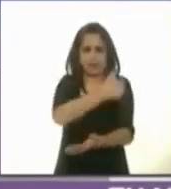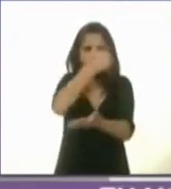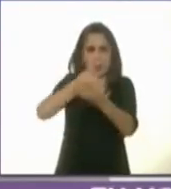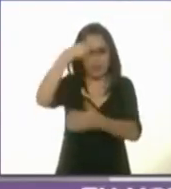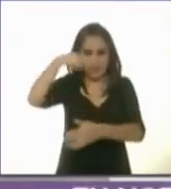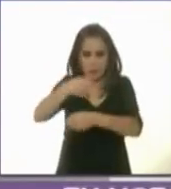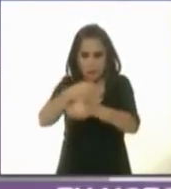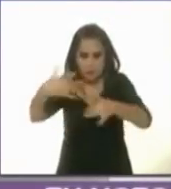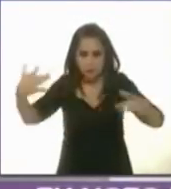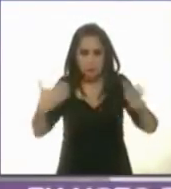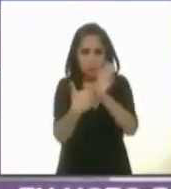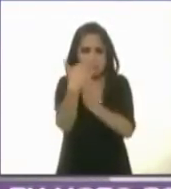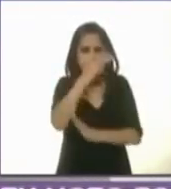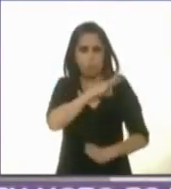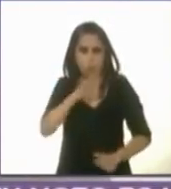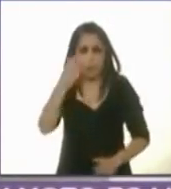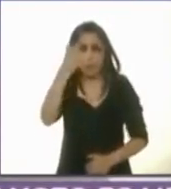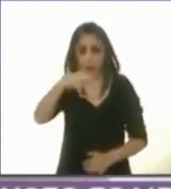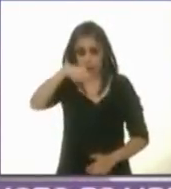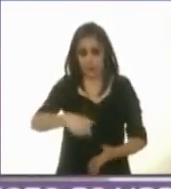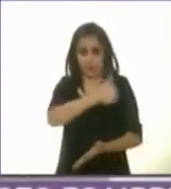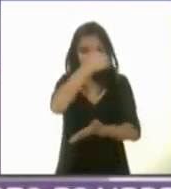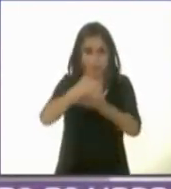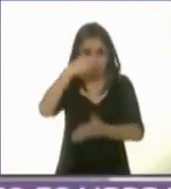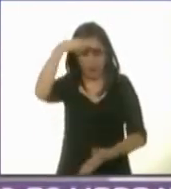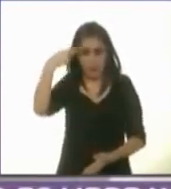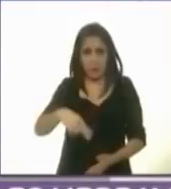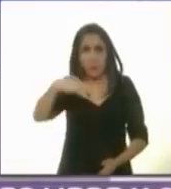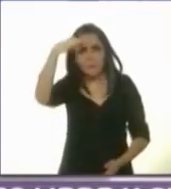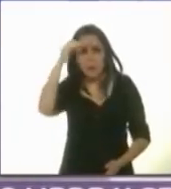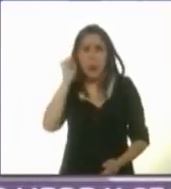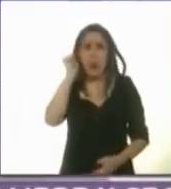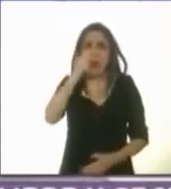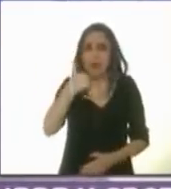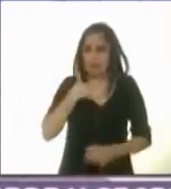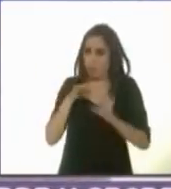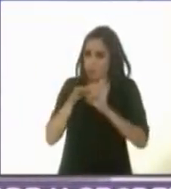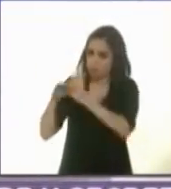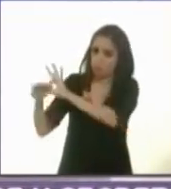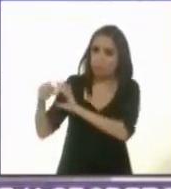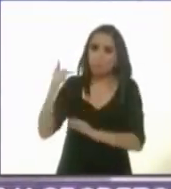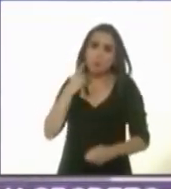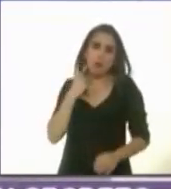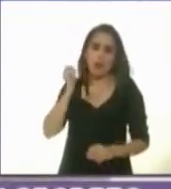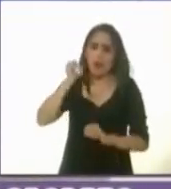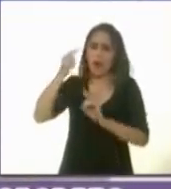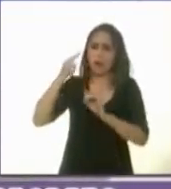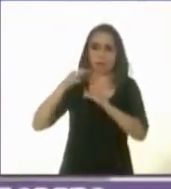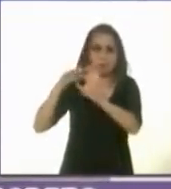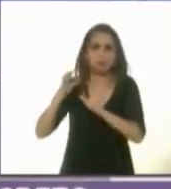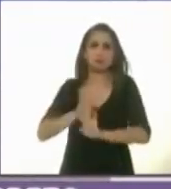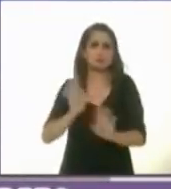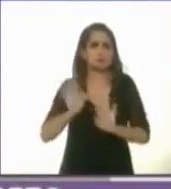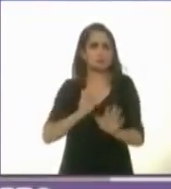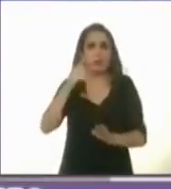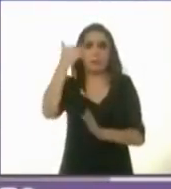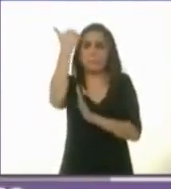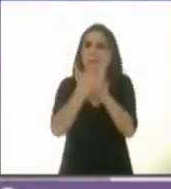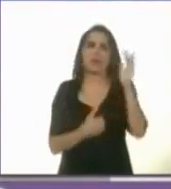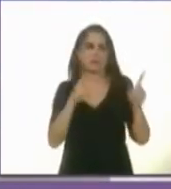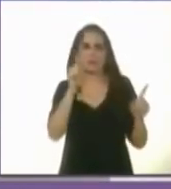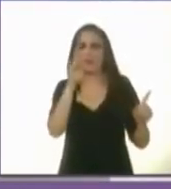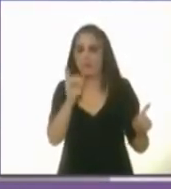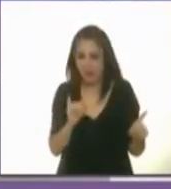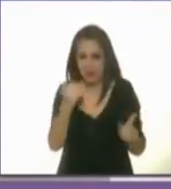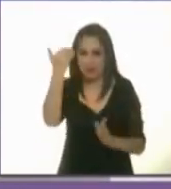nuestro país y por eso en la ciudad de México no tenemos ningún tipo de coalición ningún tipo de alianza y mucho menos con el PRI mucho menos